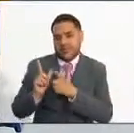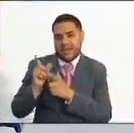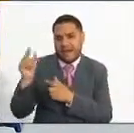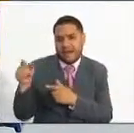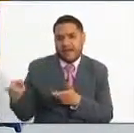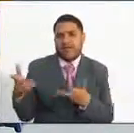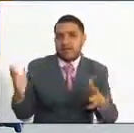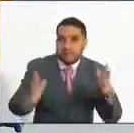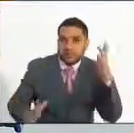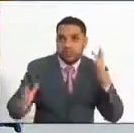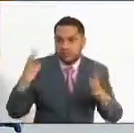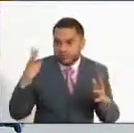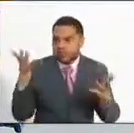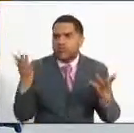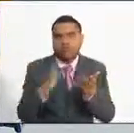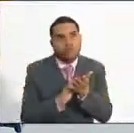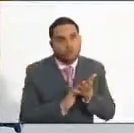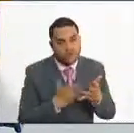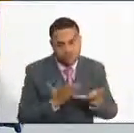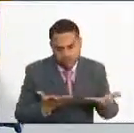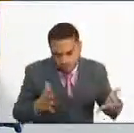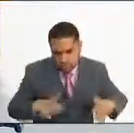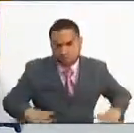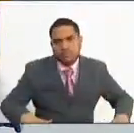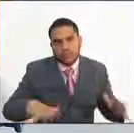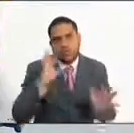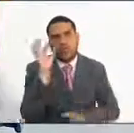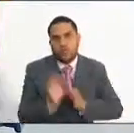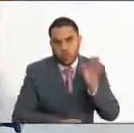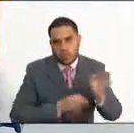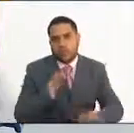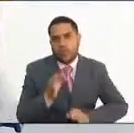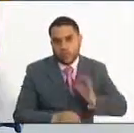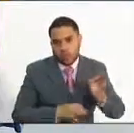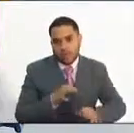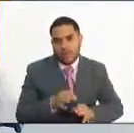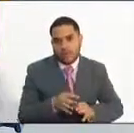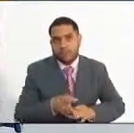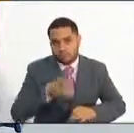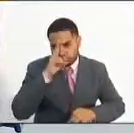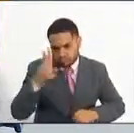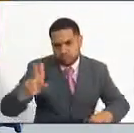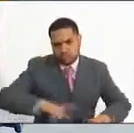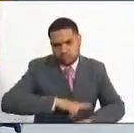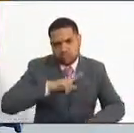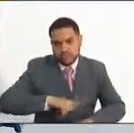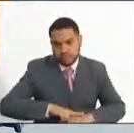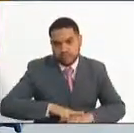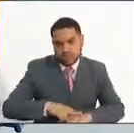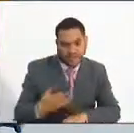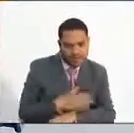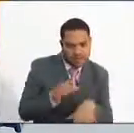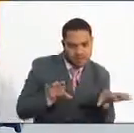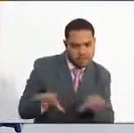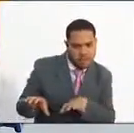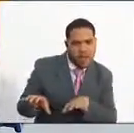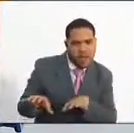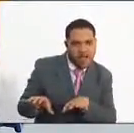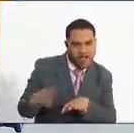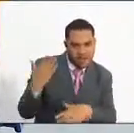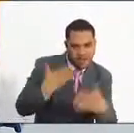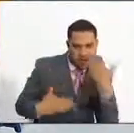dedicadas esas personas a cuidar el patrimonio nacional y por eso en las pruebas comportamentales se hicieron unas pruebas